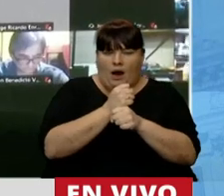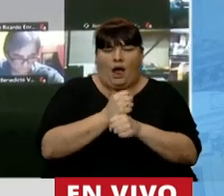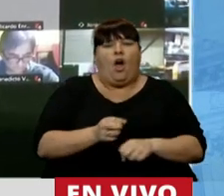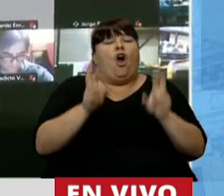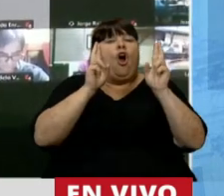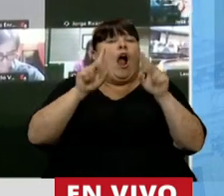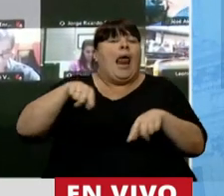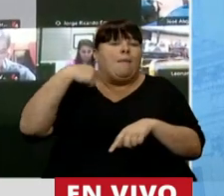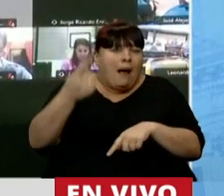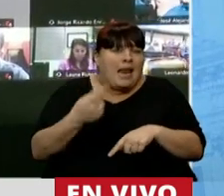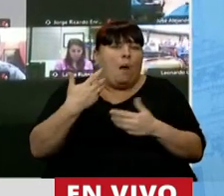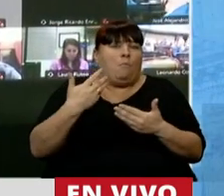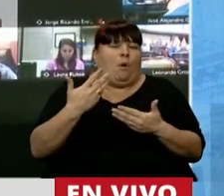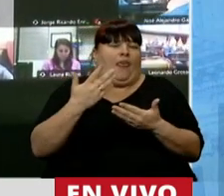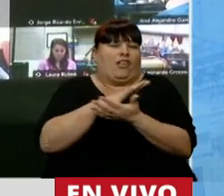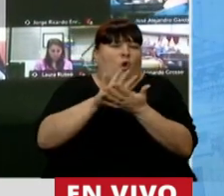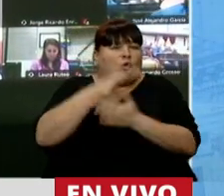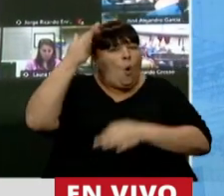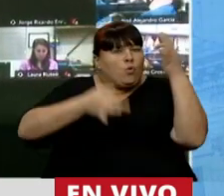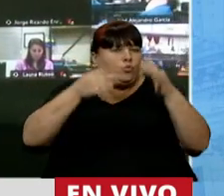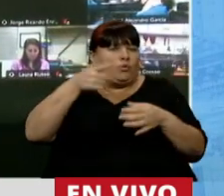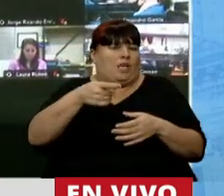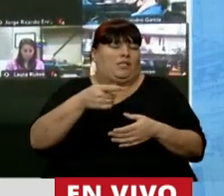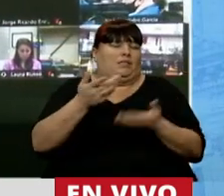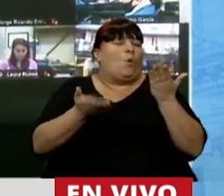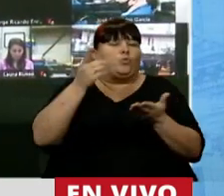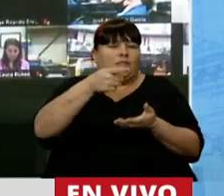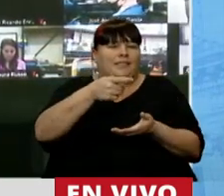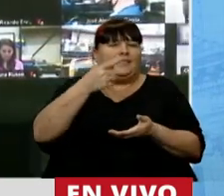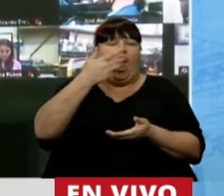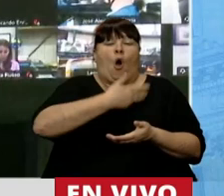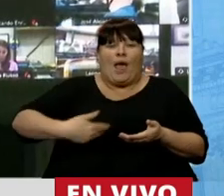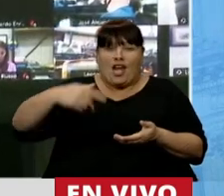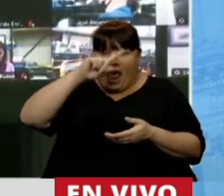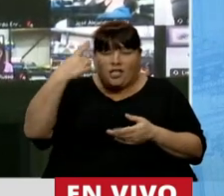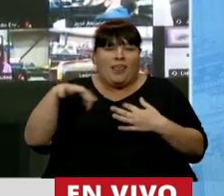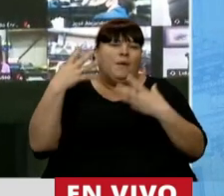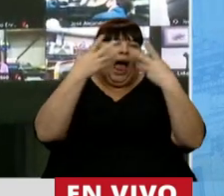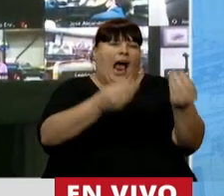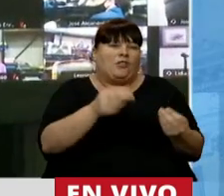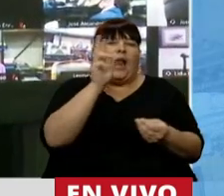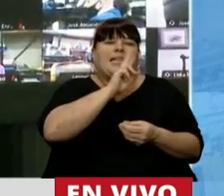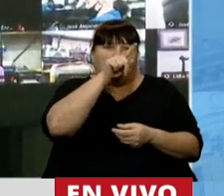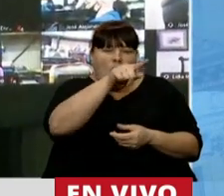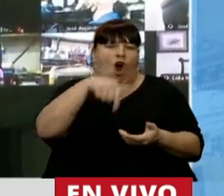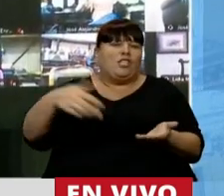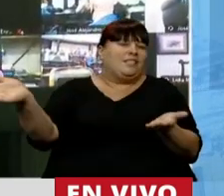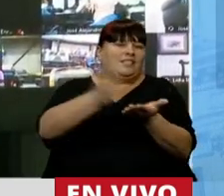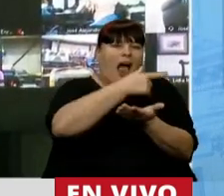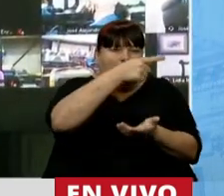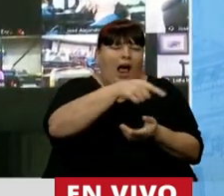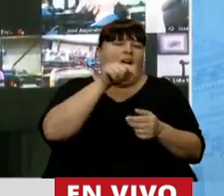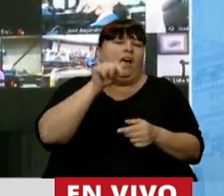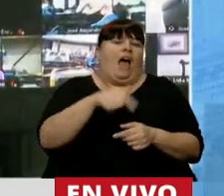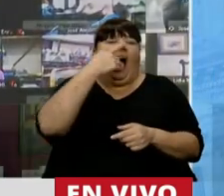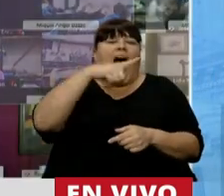Ojalá que mañana se pueda hacer justicia y todo el sistema de gobierno de la provincia de la Nación se ponga a ayudar a esas compañeras que hoy han sido desalojadas